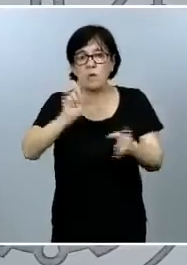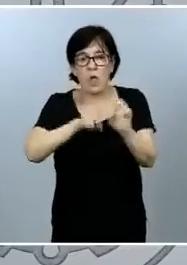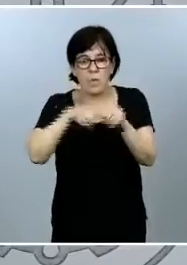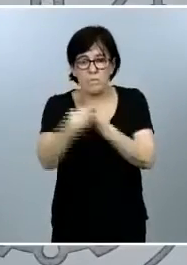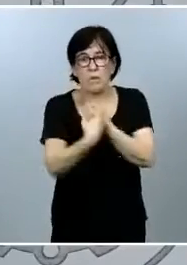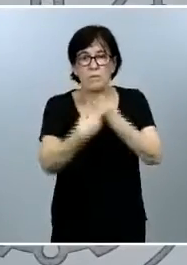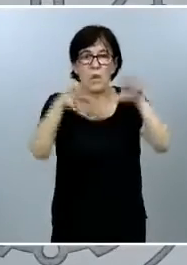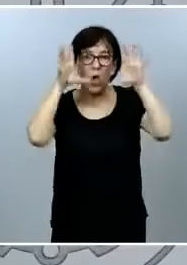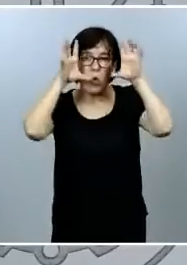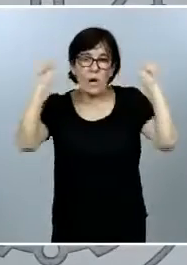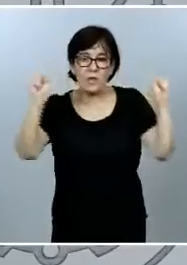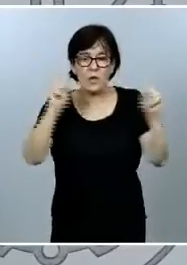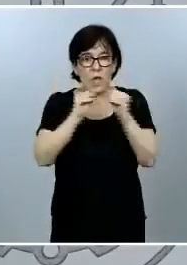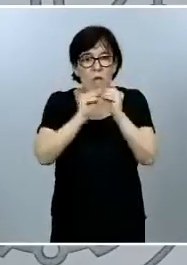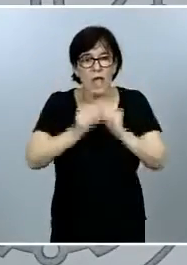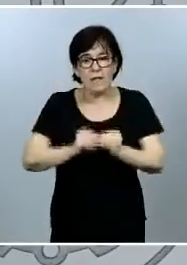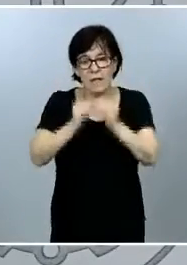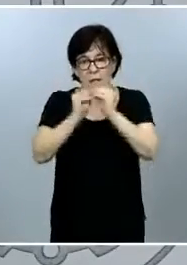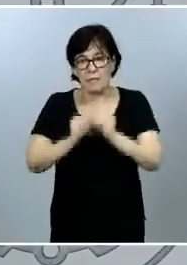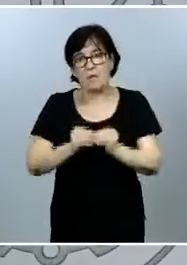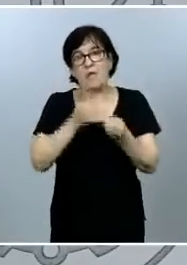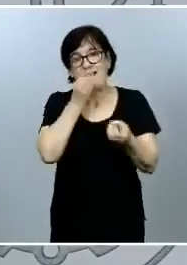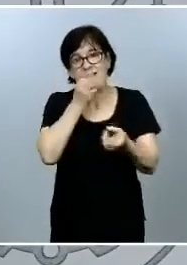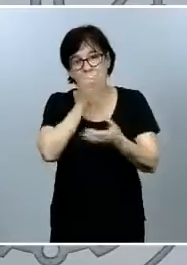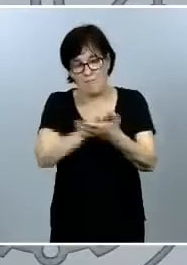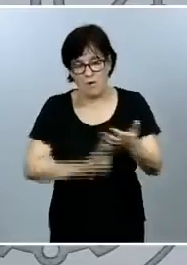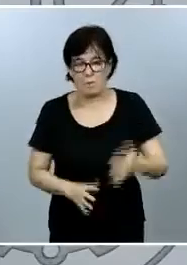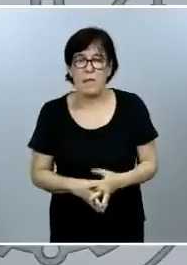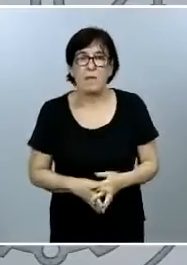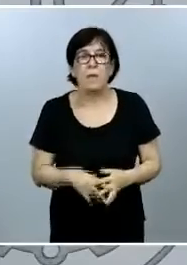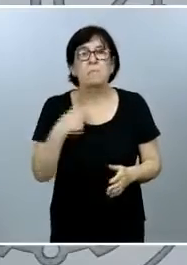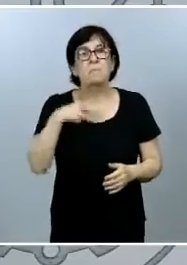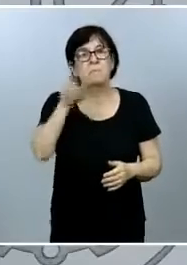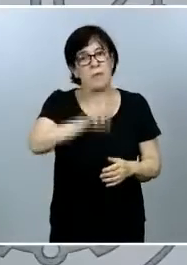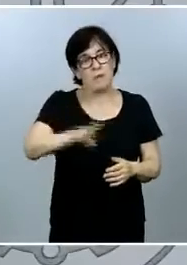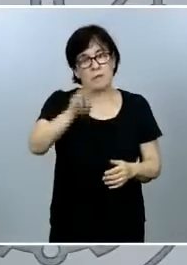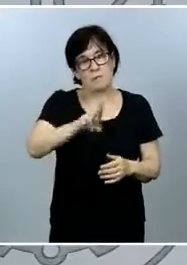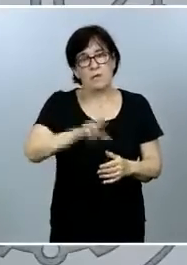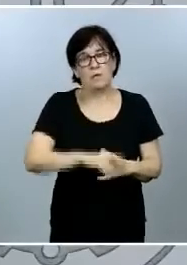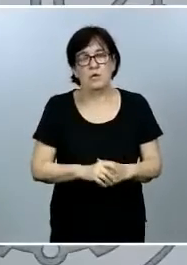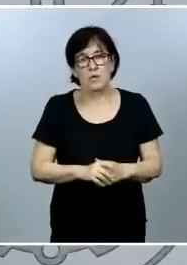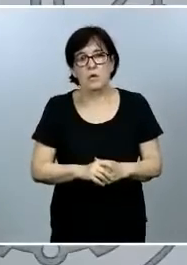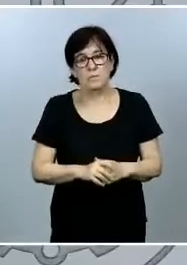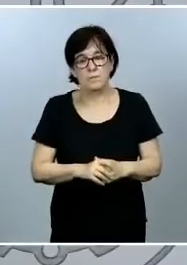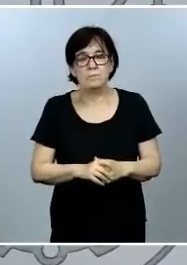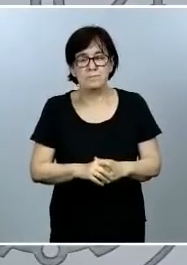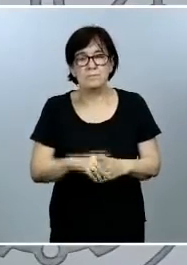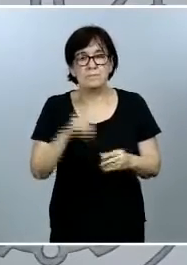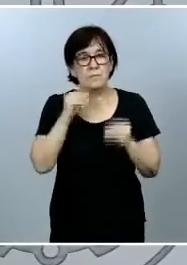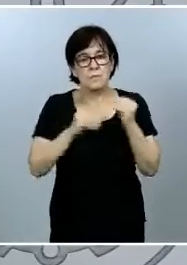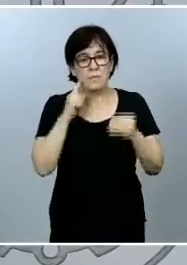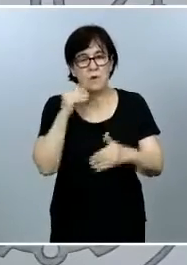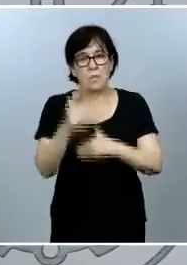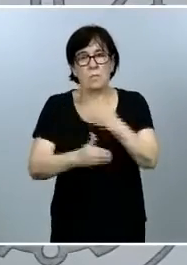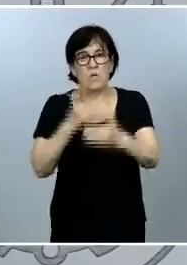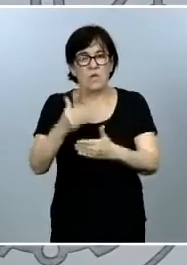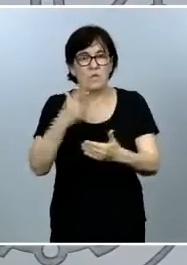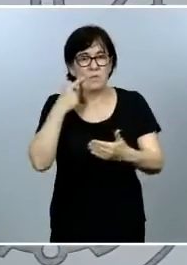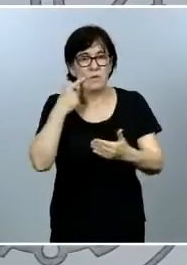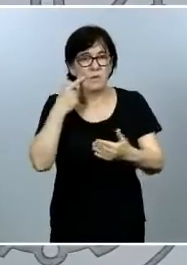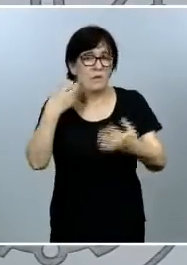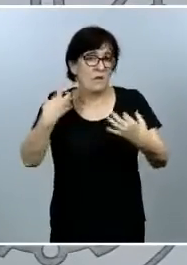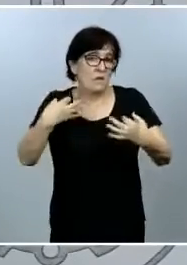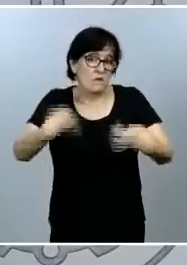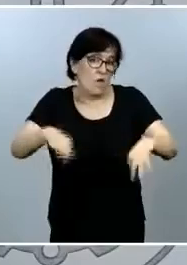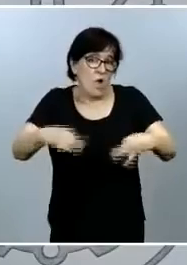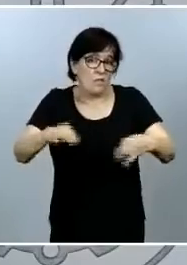los que elaboraron ese informe pero insisto en que se trata de un procedimiento habitual y llama la